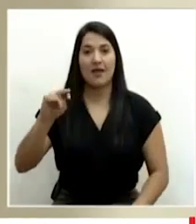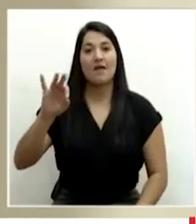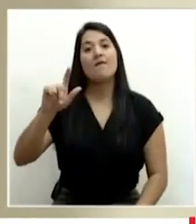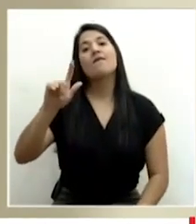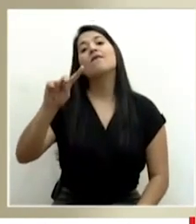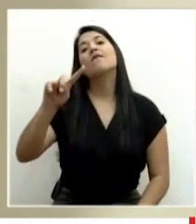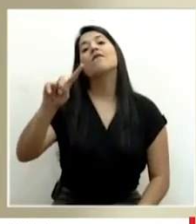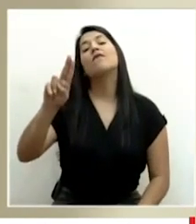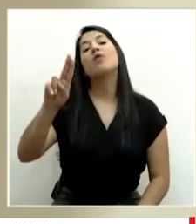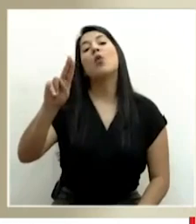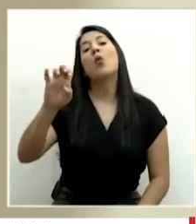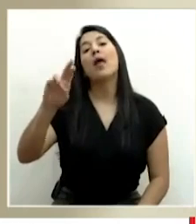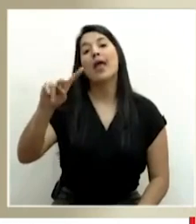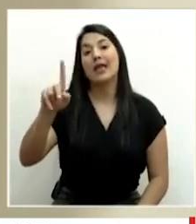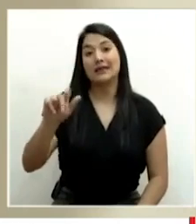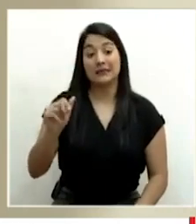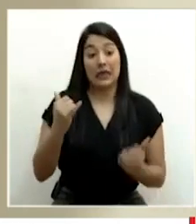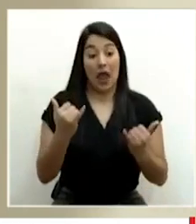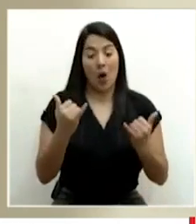medio de una pandemia. pandemia.